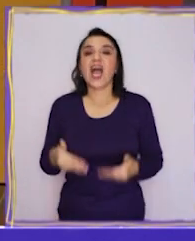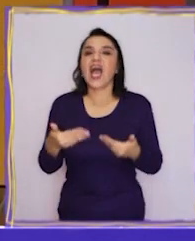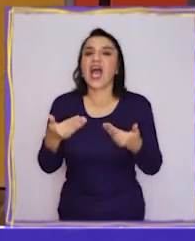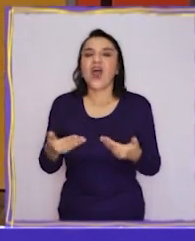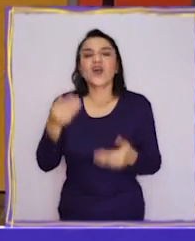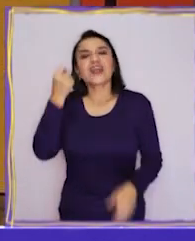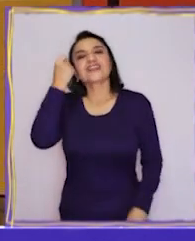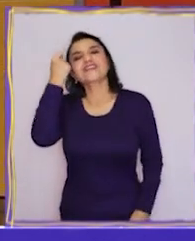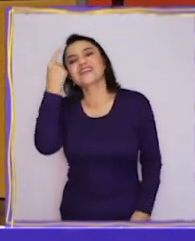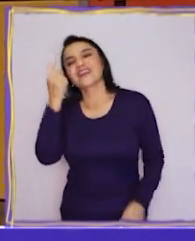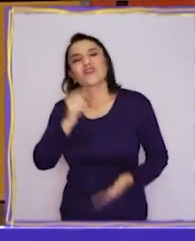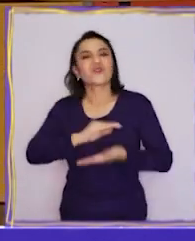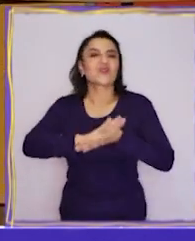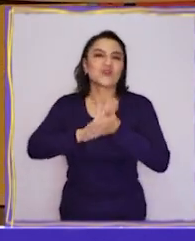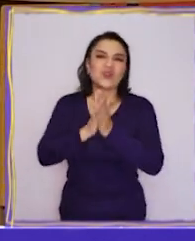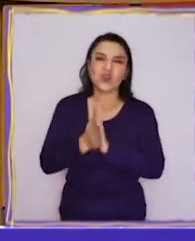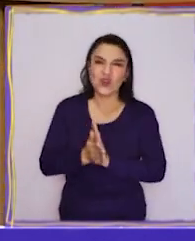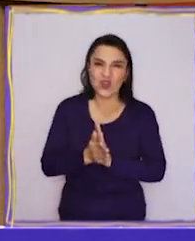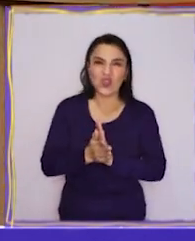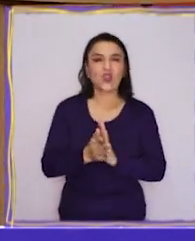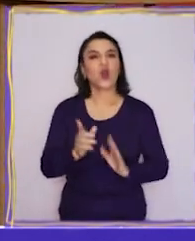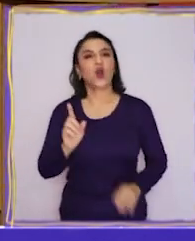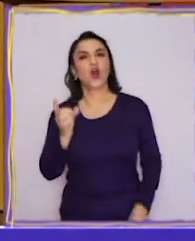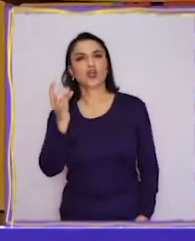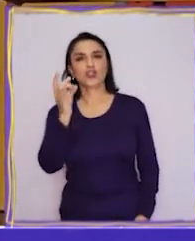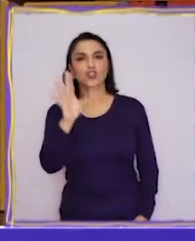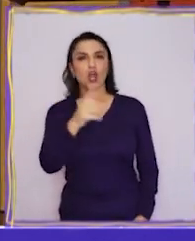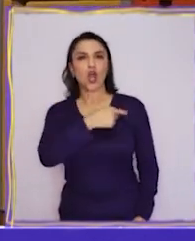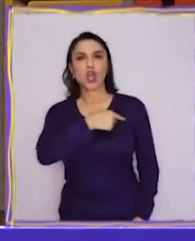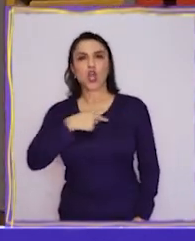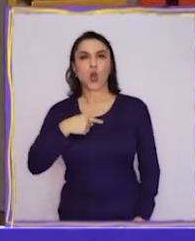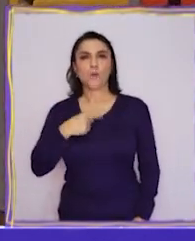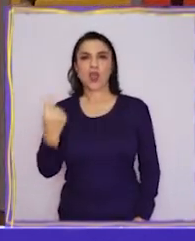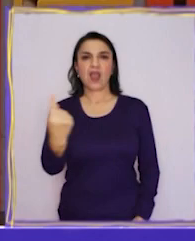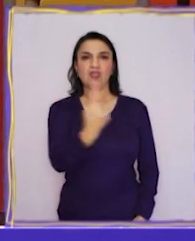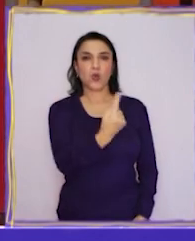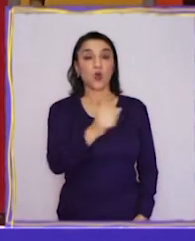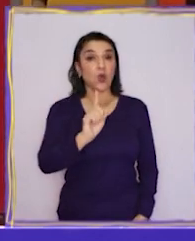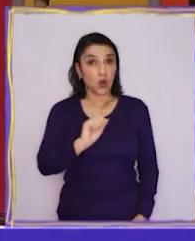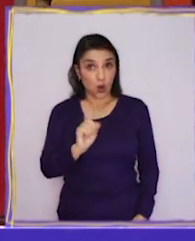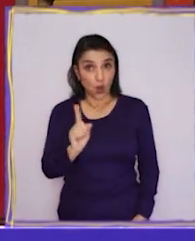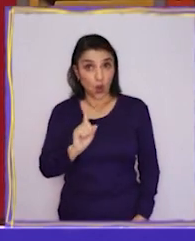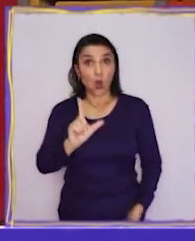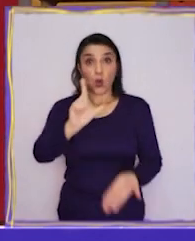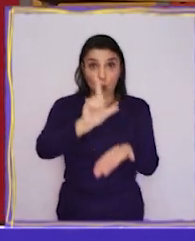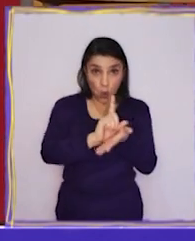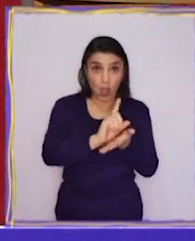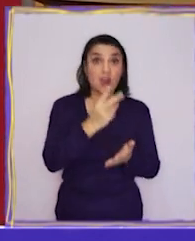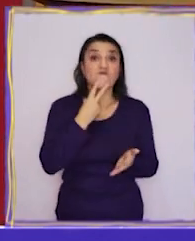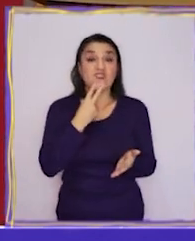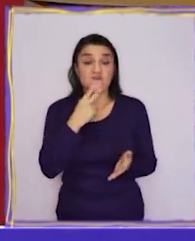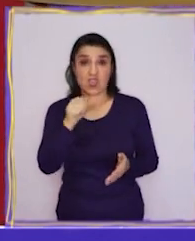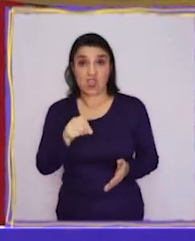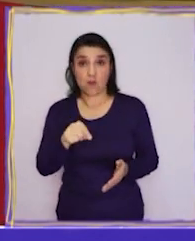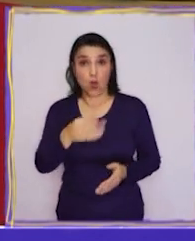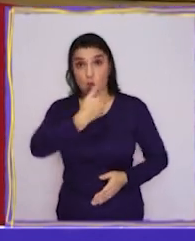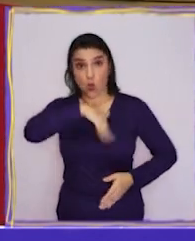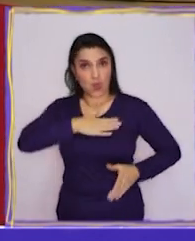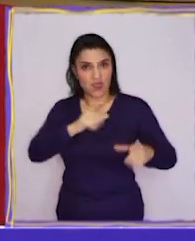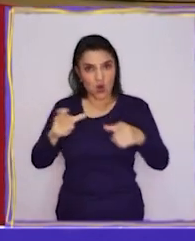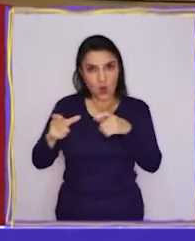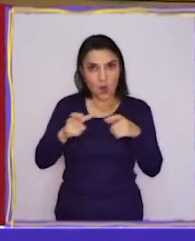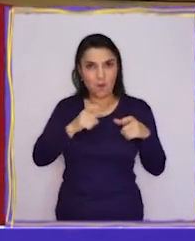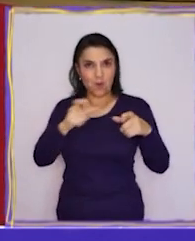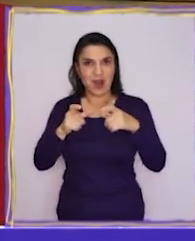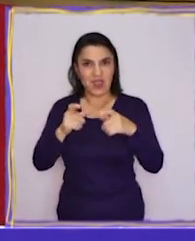Ahora entiendo todo. No se trata solo de nuestro nombre. El lugar en donde vivimos, nuestro